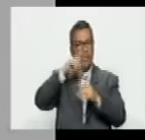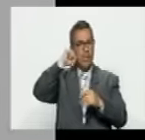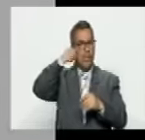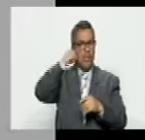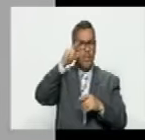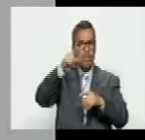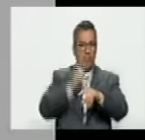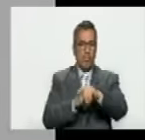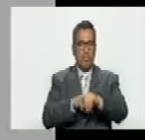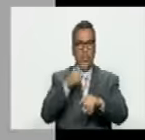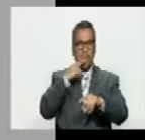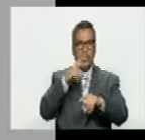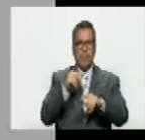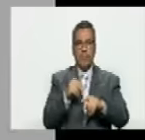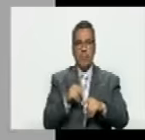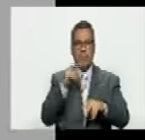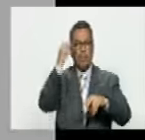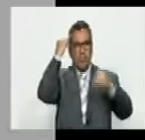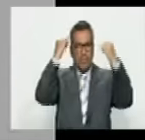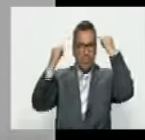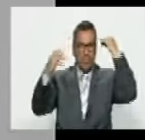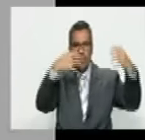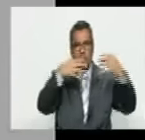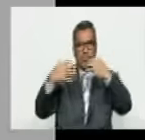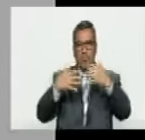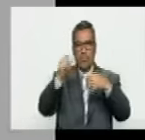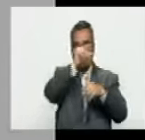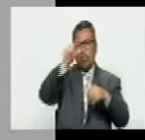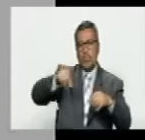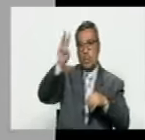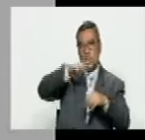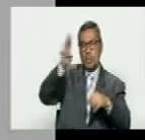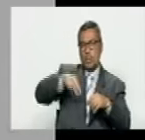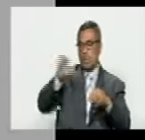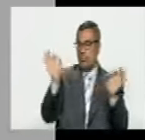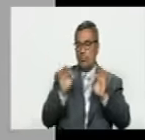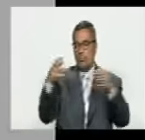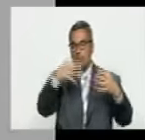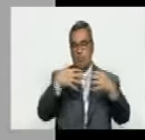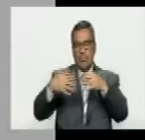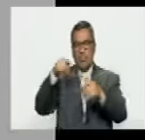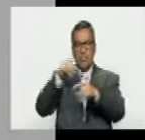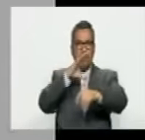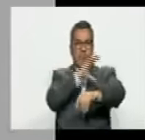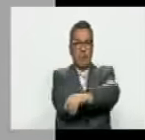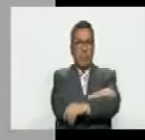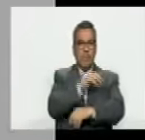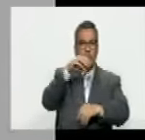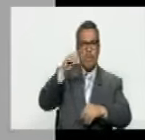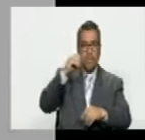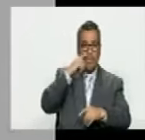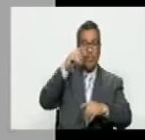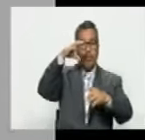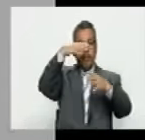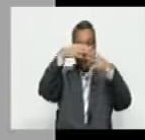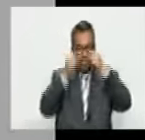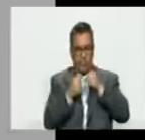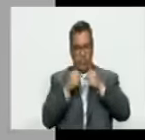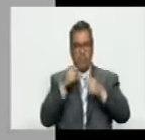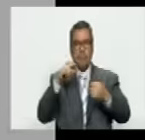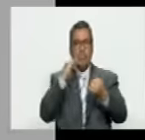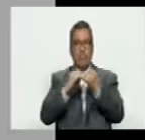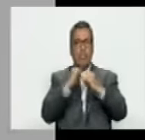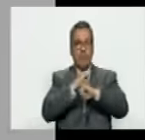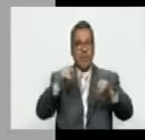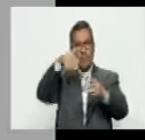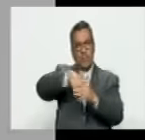hasta un momento donde decía va a crear una guerra con Guyana para que no haya elecciones va a meter preso al mundo va a eliminar la tarjeta es que no quieren